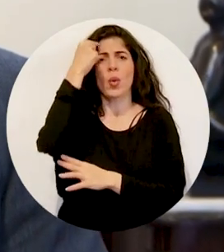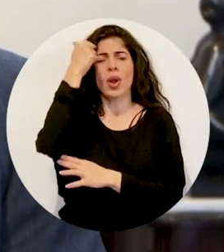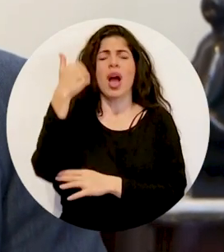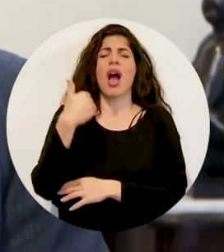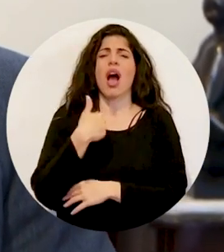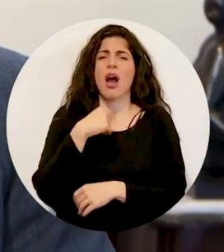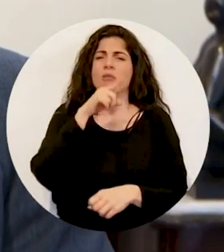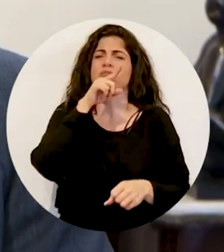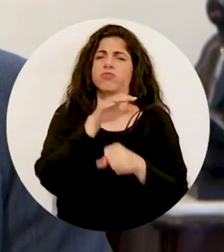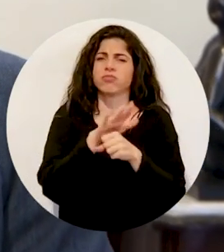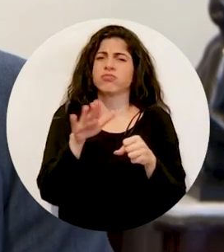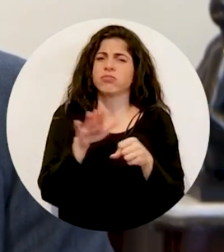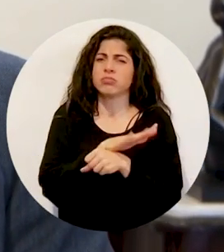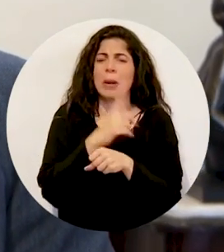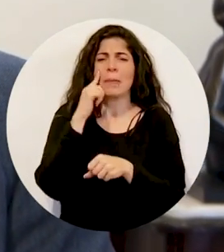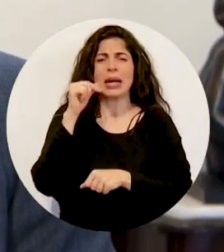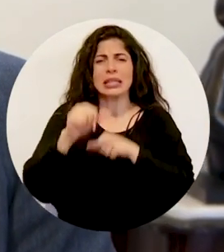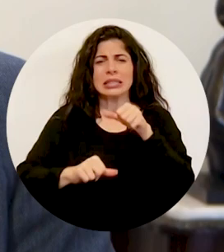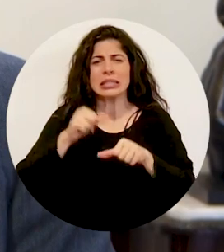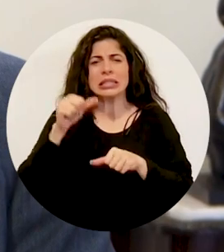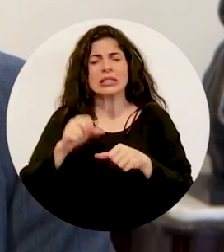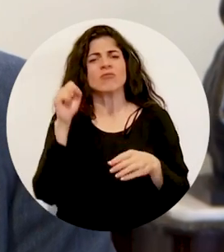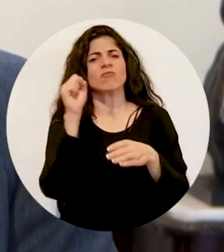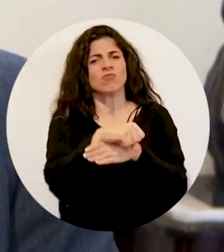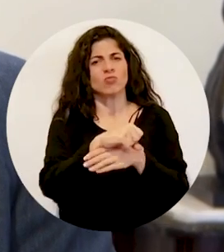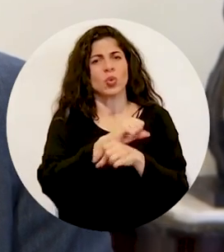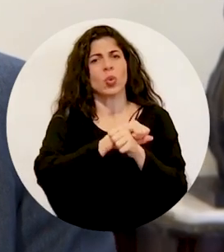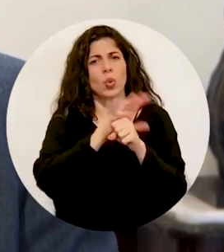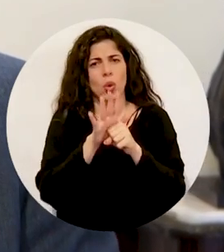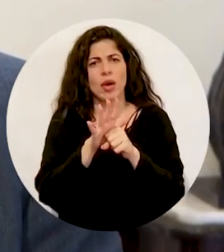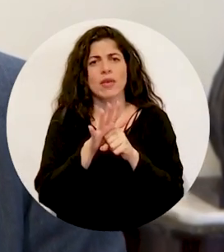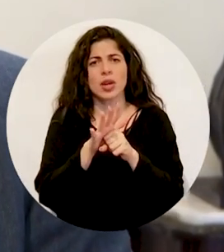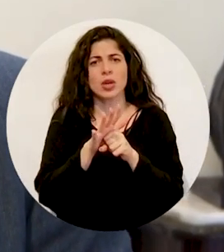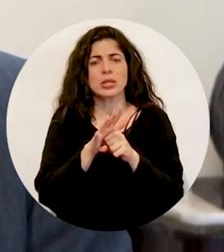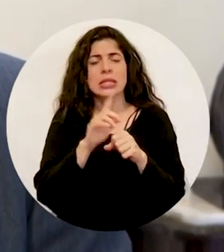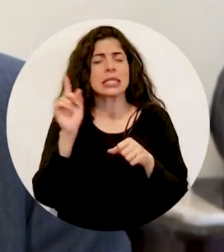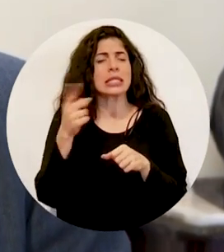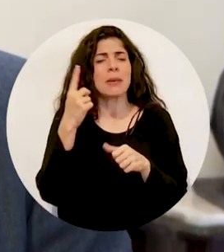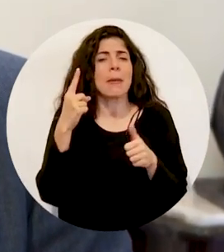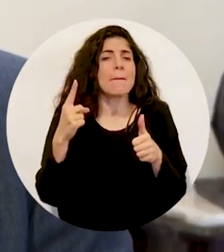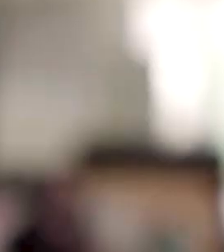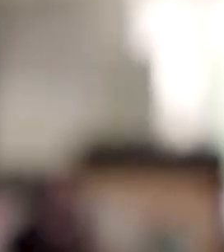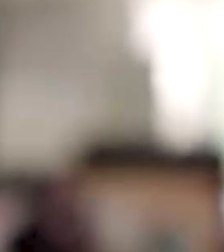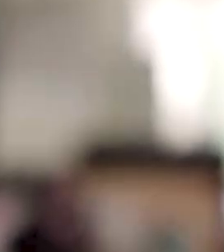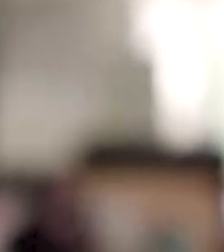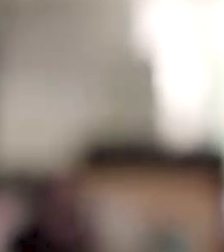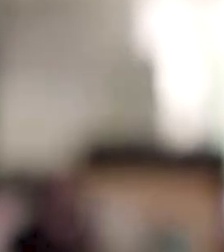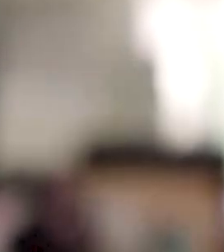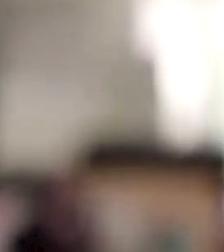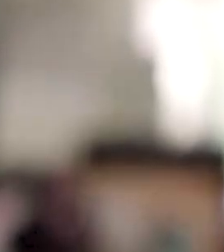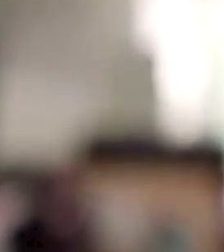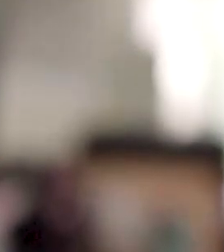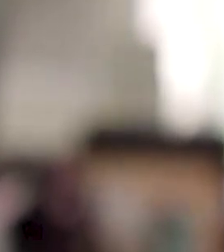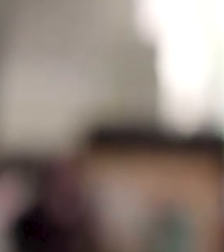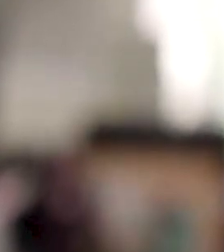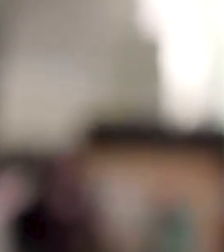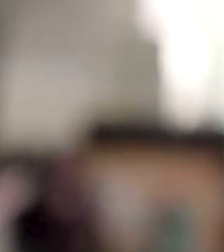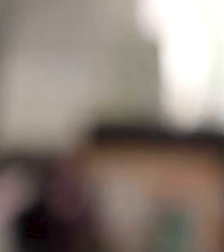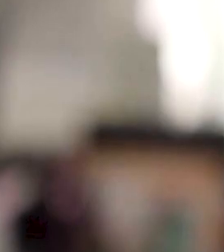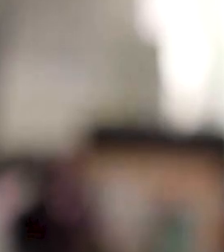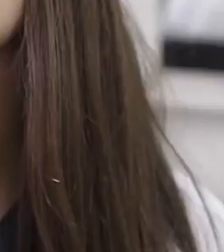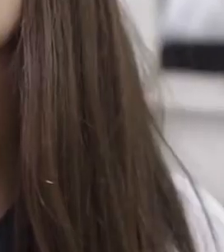para luchar y vencer al coronavirus, teniendo como prioridad la salud de todas las personas.